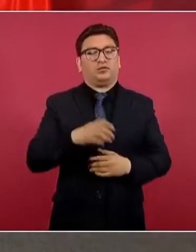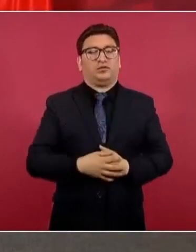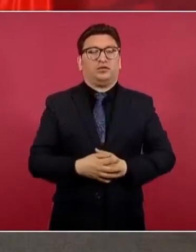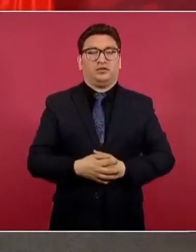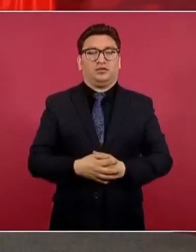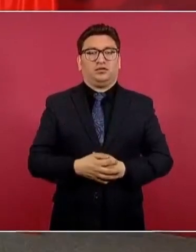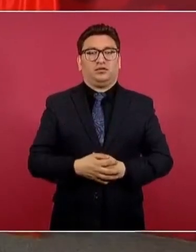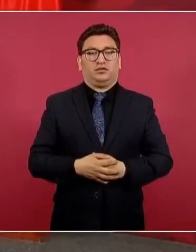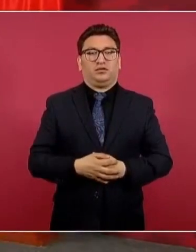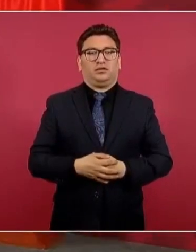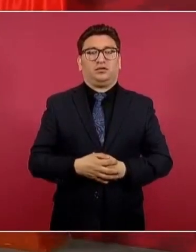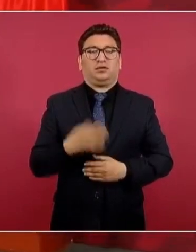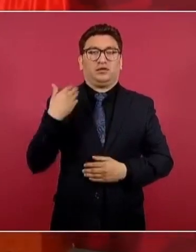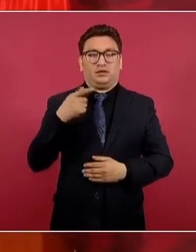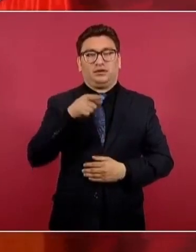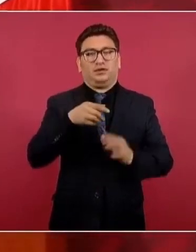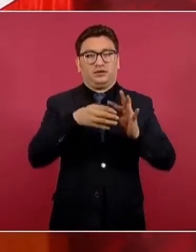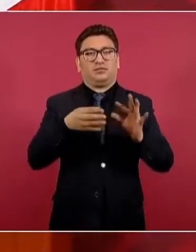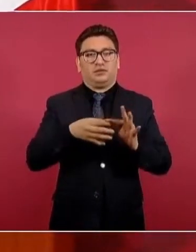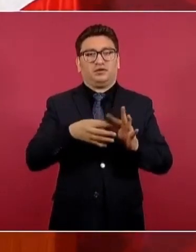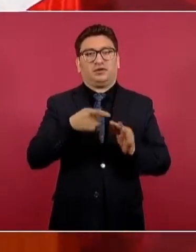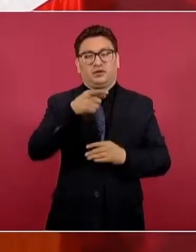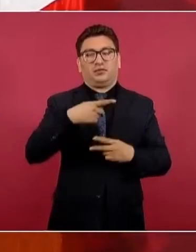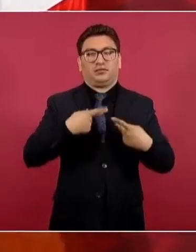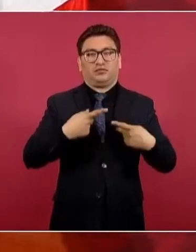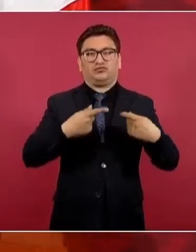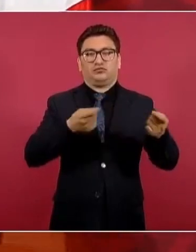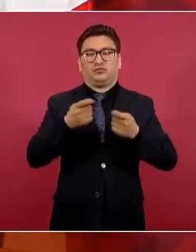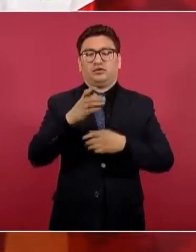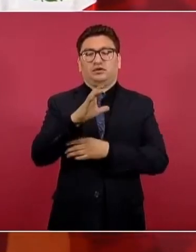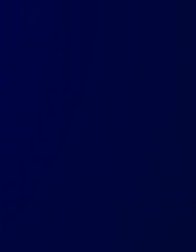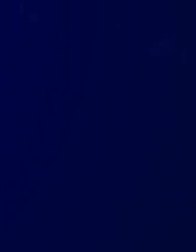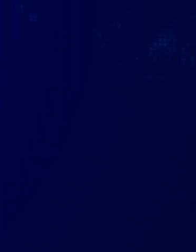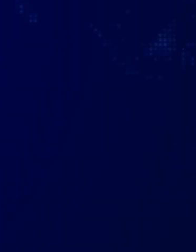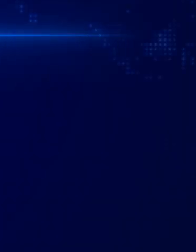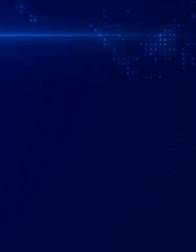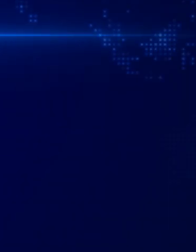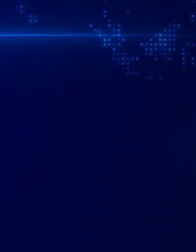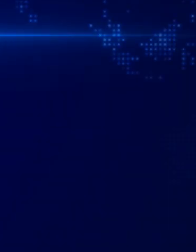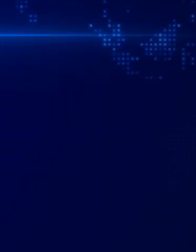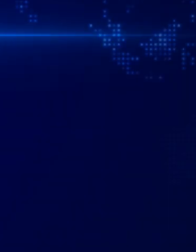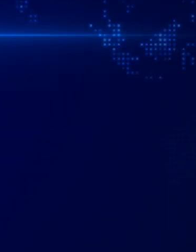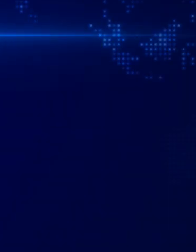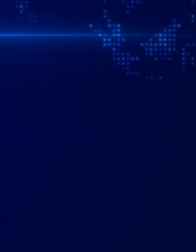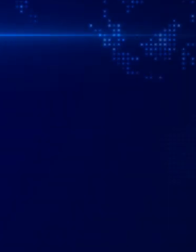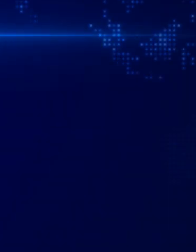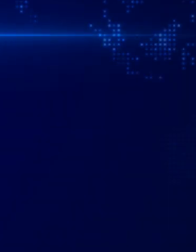el que conduce Carmen Aristegui. bereit.30